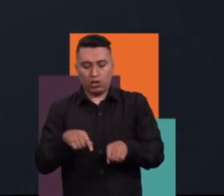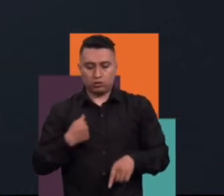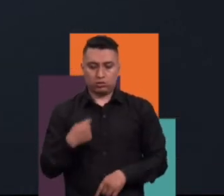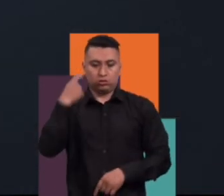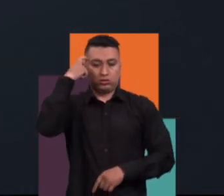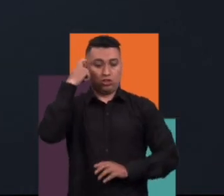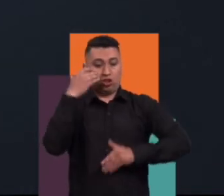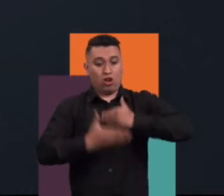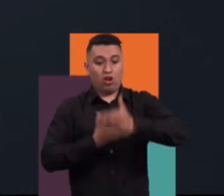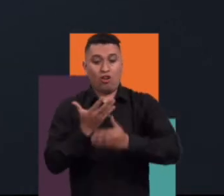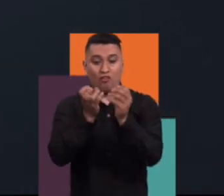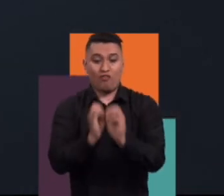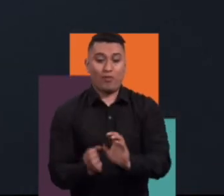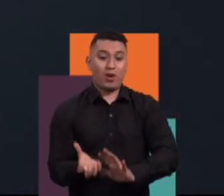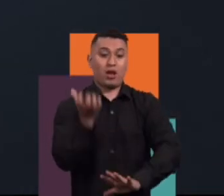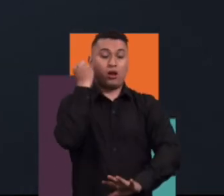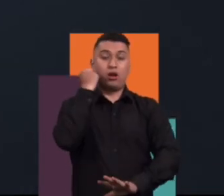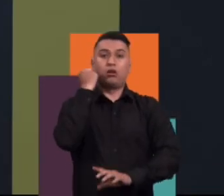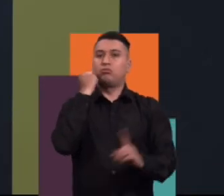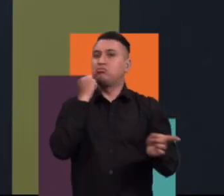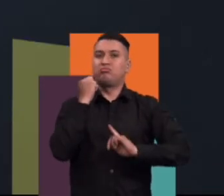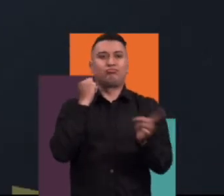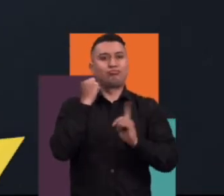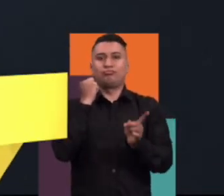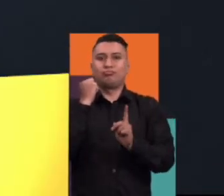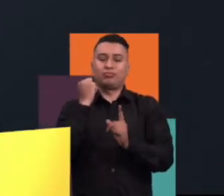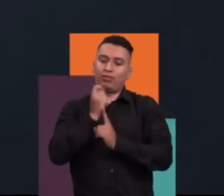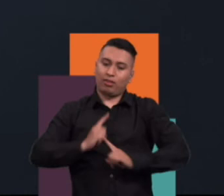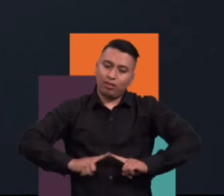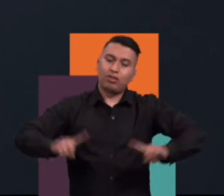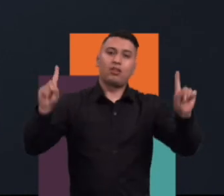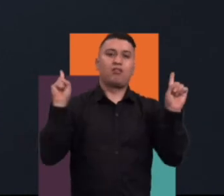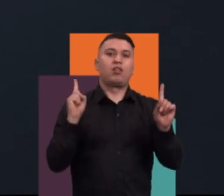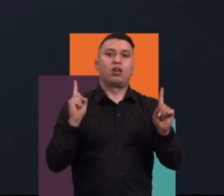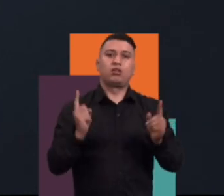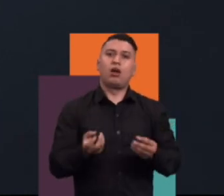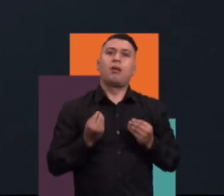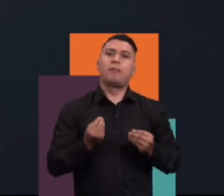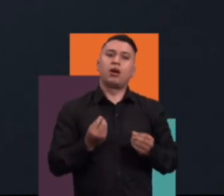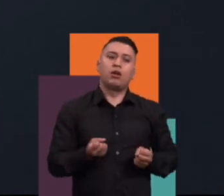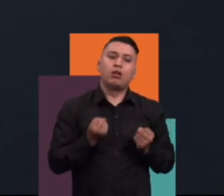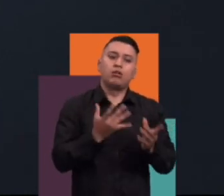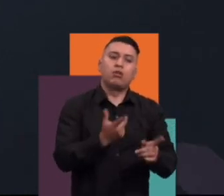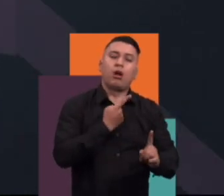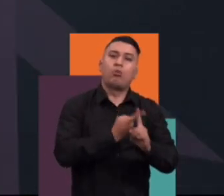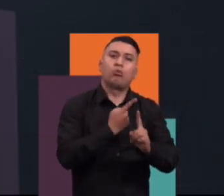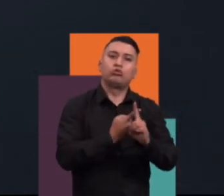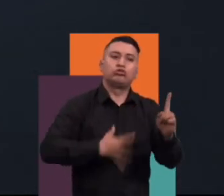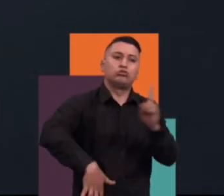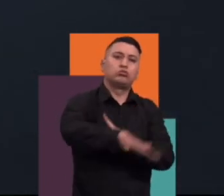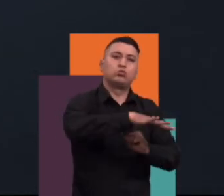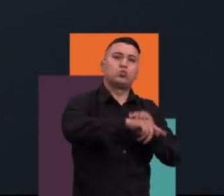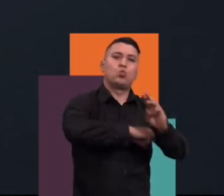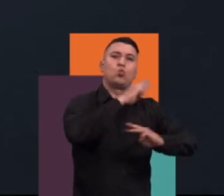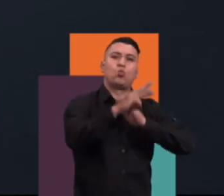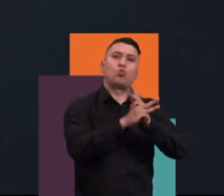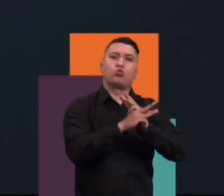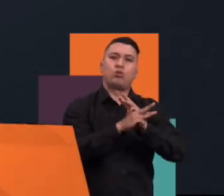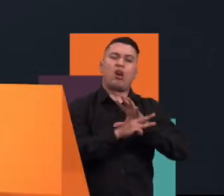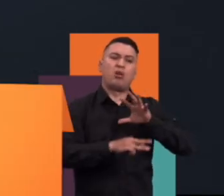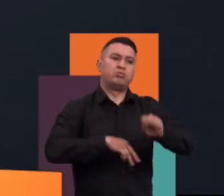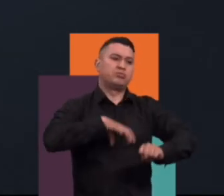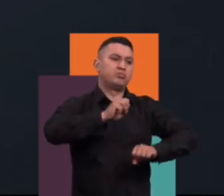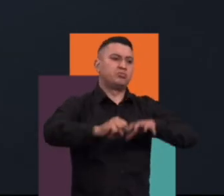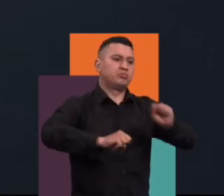como nos relacionamos con el mundo. Y repensar la manera como nos relacionamos con el mundo, ¿para qué? Para buscar una mayor integridad geocéntrica que nos